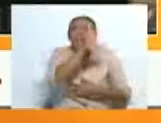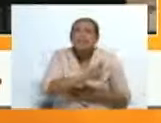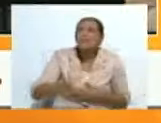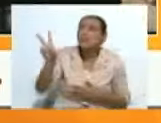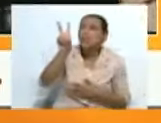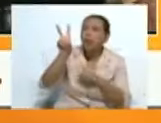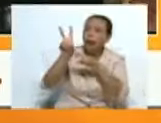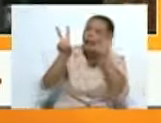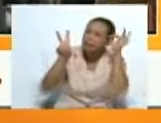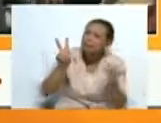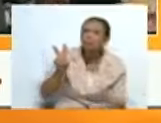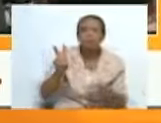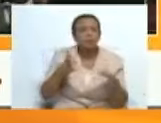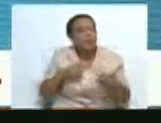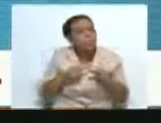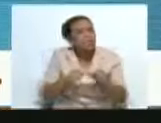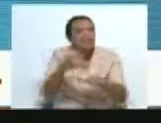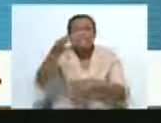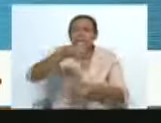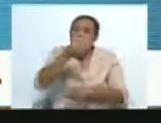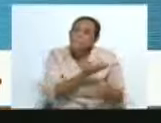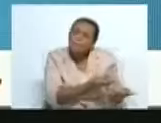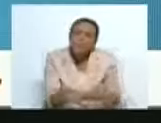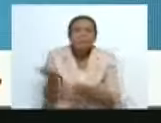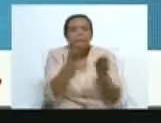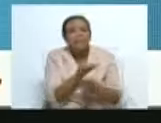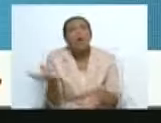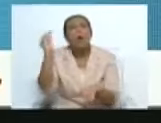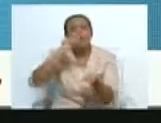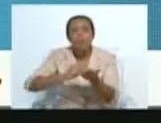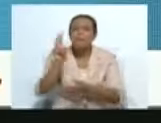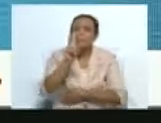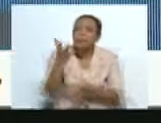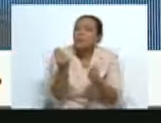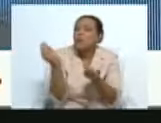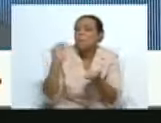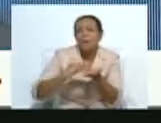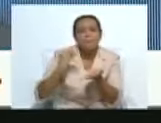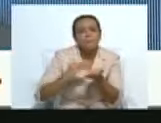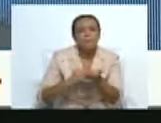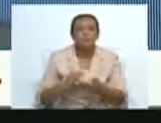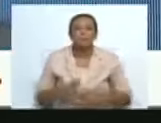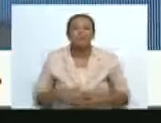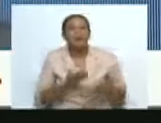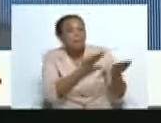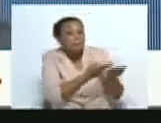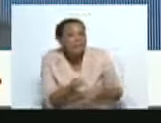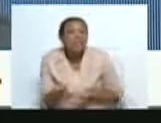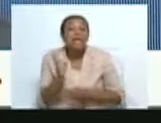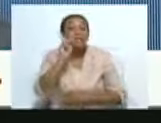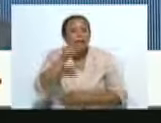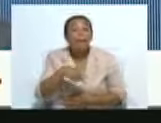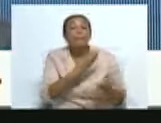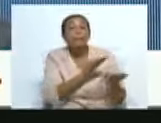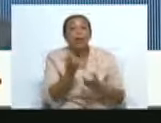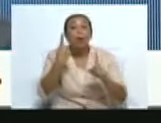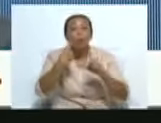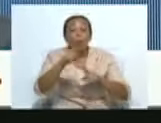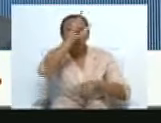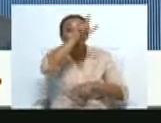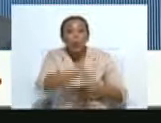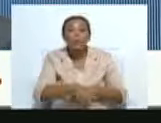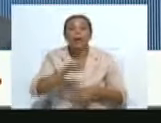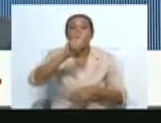eso continúe siempre y siempre, podemos volver muchas veces. Bueno, bienvenida siempre. Quisiera también dar la bienvenida a